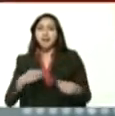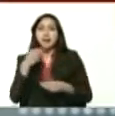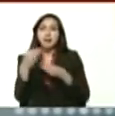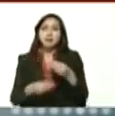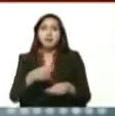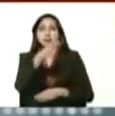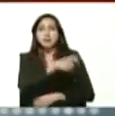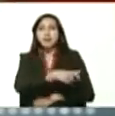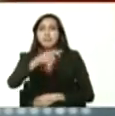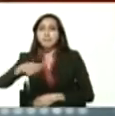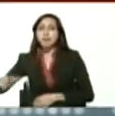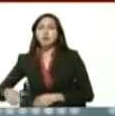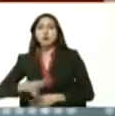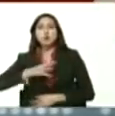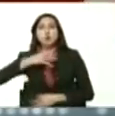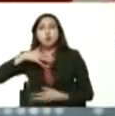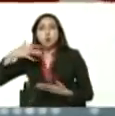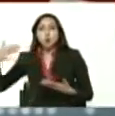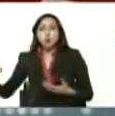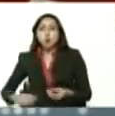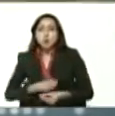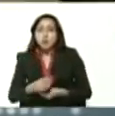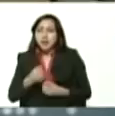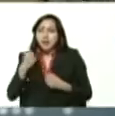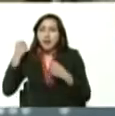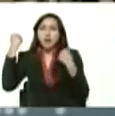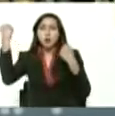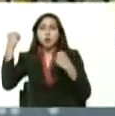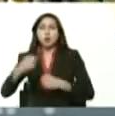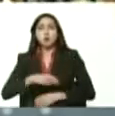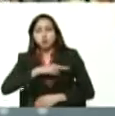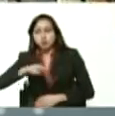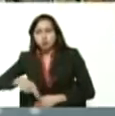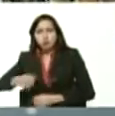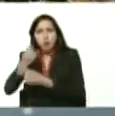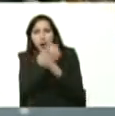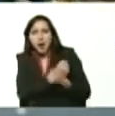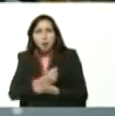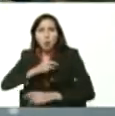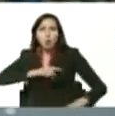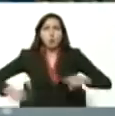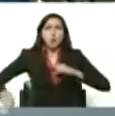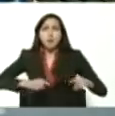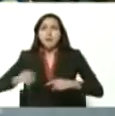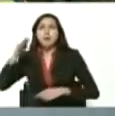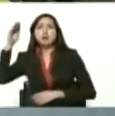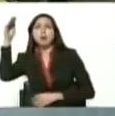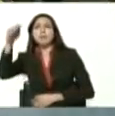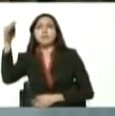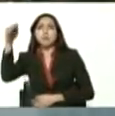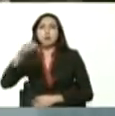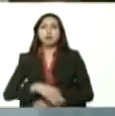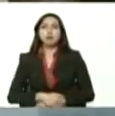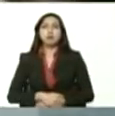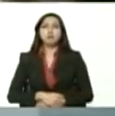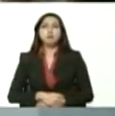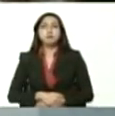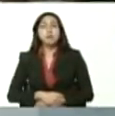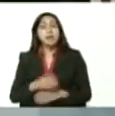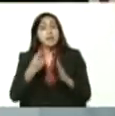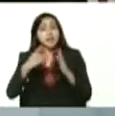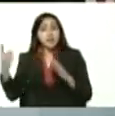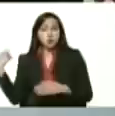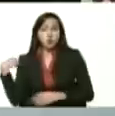gloriosos heroicos a nosotros los que nos mueve es el amor por el futuro al cual tienen derecho